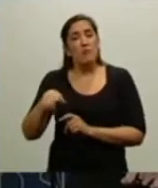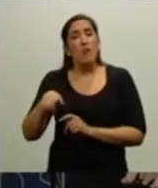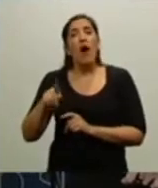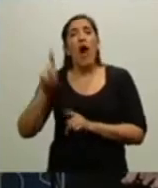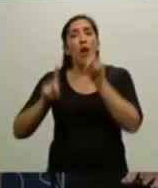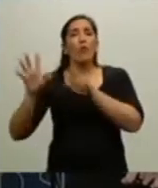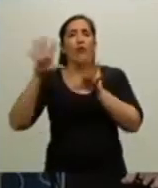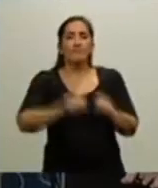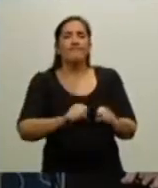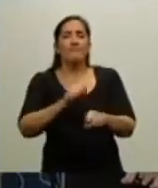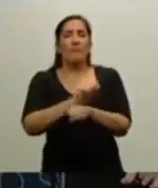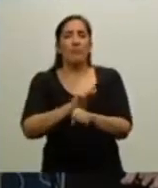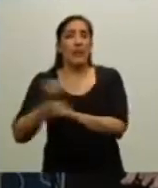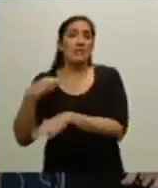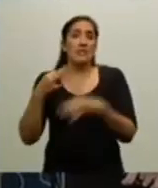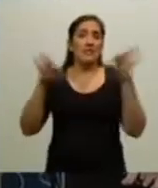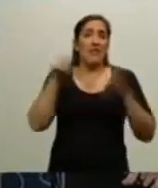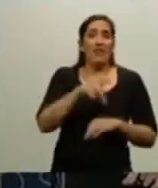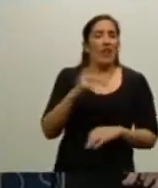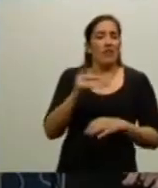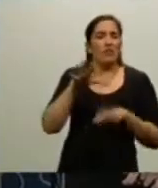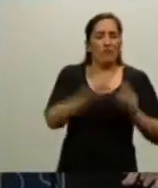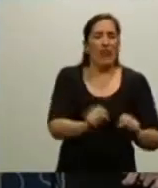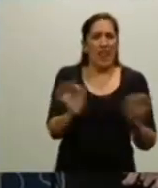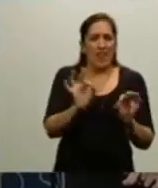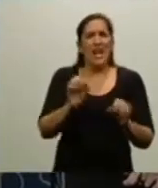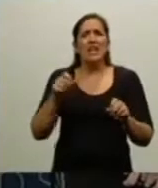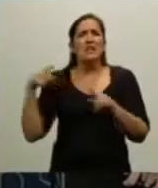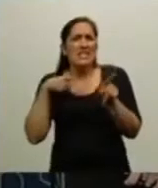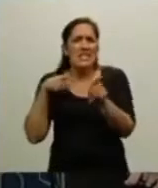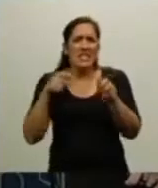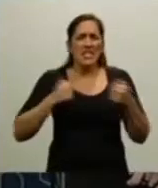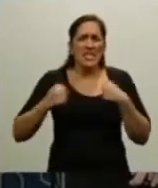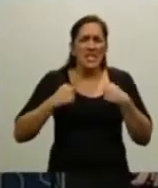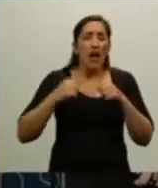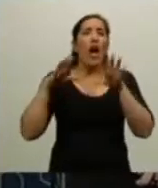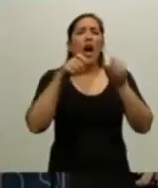se lo llevaron presos, a él no se lo llevaron presos, los corrieron y los gasearon.